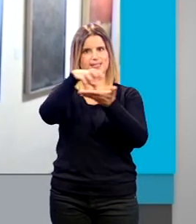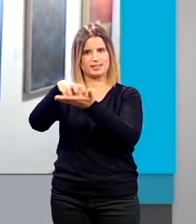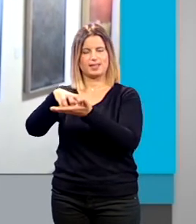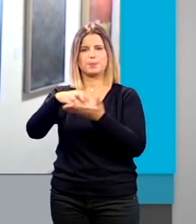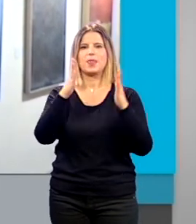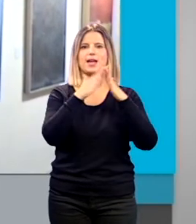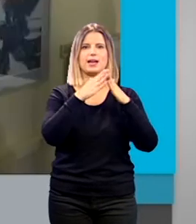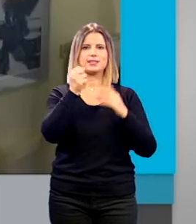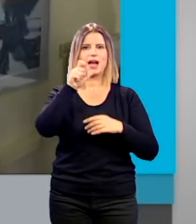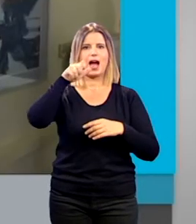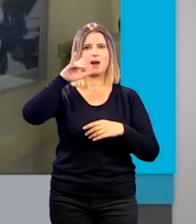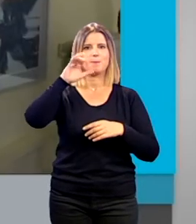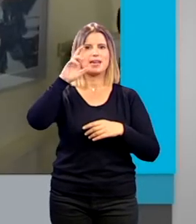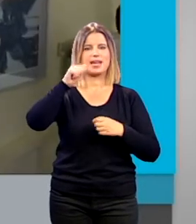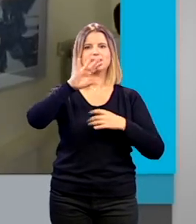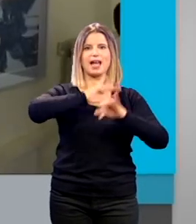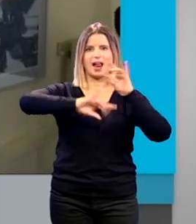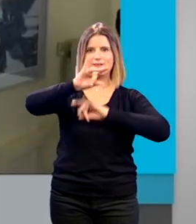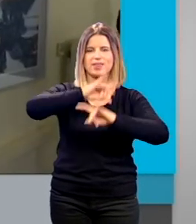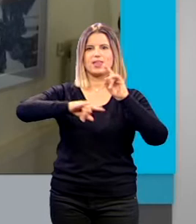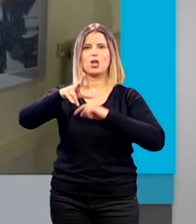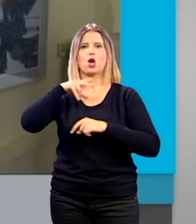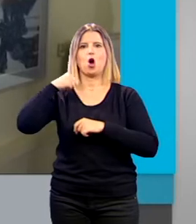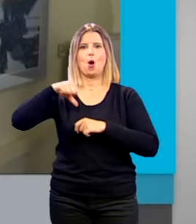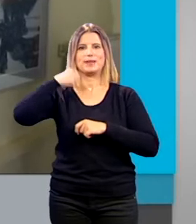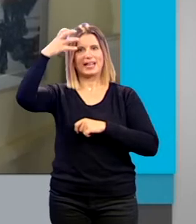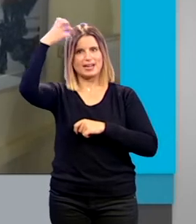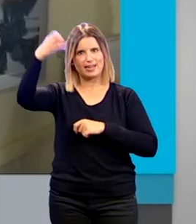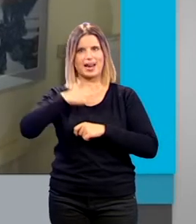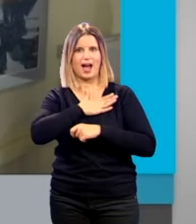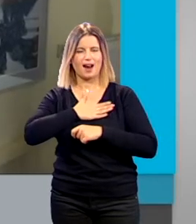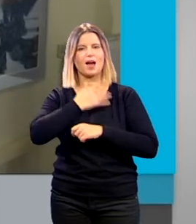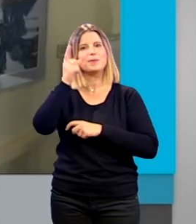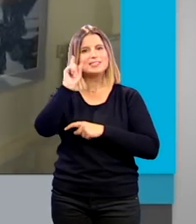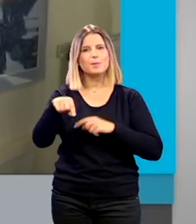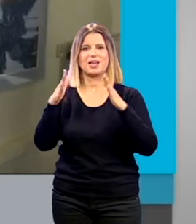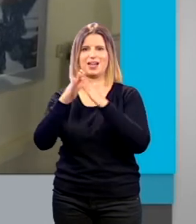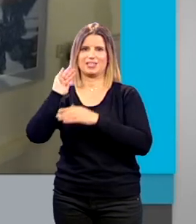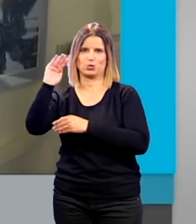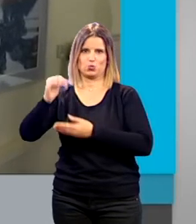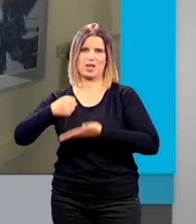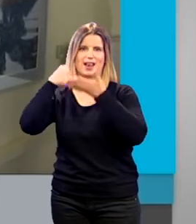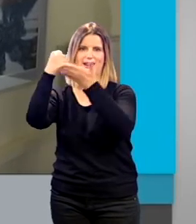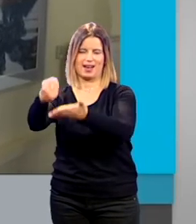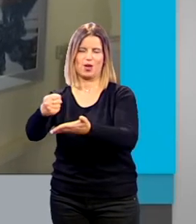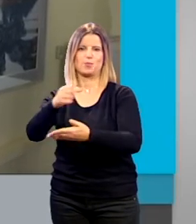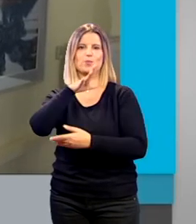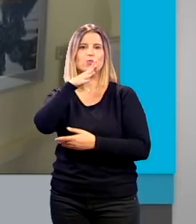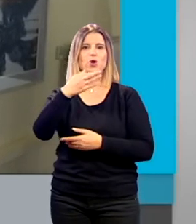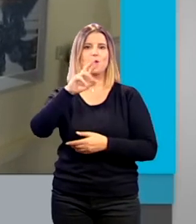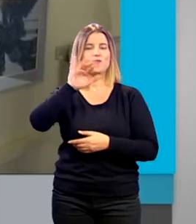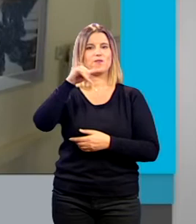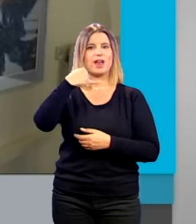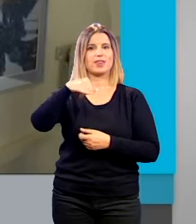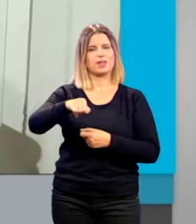Almirante en el Albaicín en el Hospital de la Reina en Alhama de Granada y en la Casa del Artista que también irá como legado Brazán ha anunciado que el comisario de su